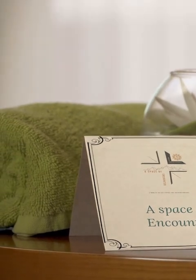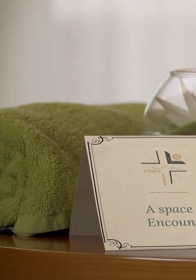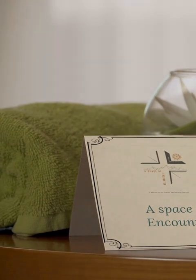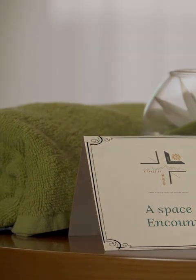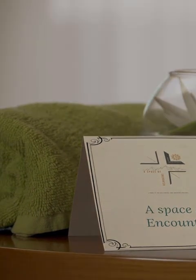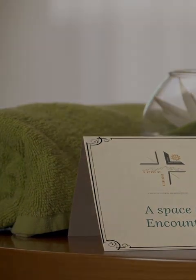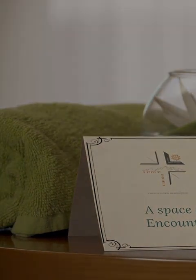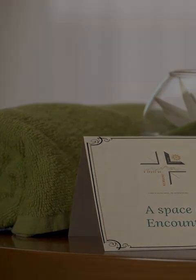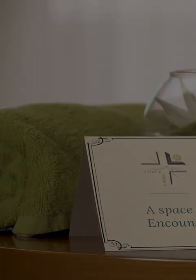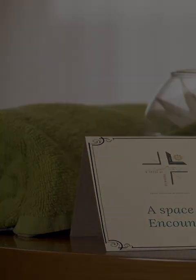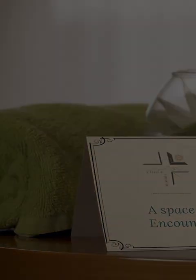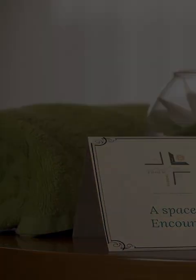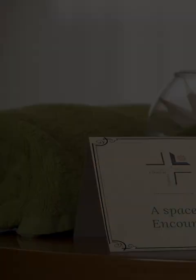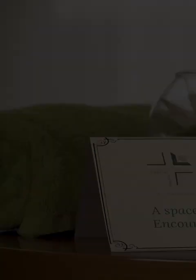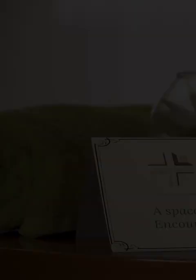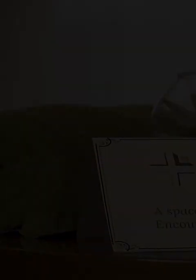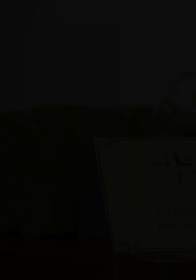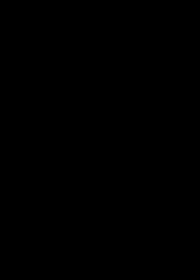¡Gracias! ¡Gracias! ¡Gracias! ¡Gracias! ¡Gracias! ¡Gracias!